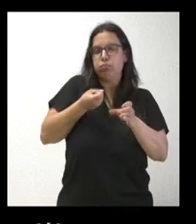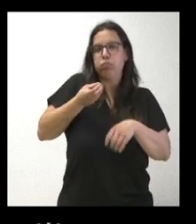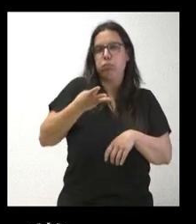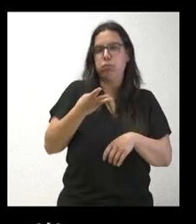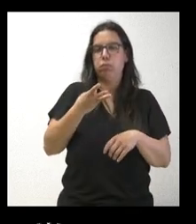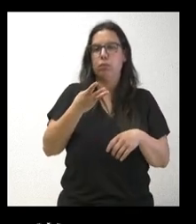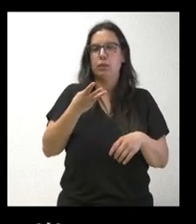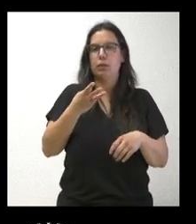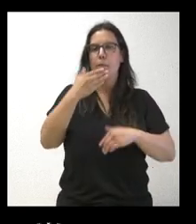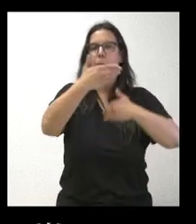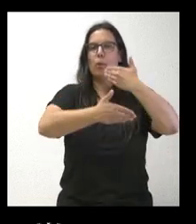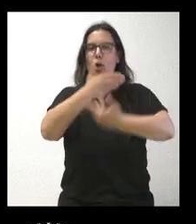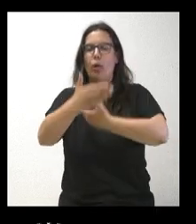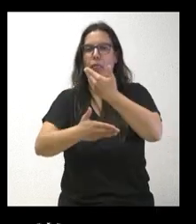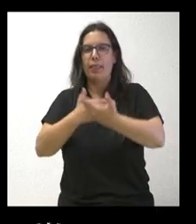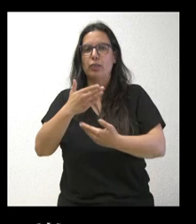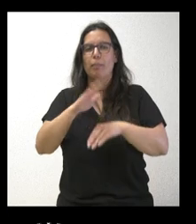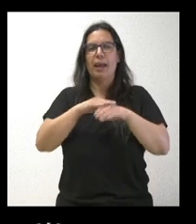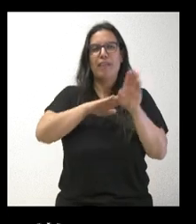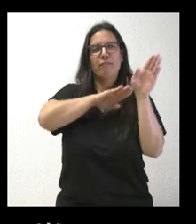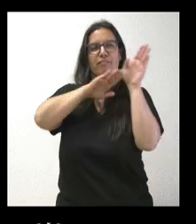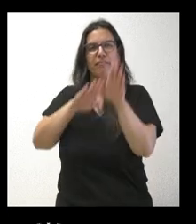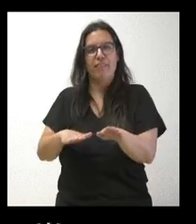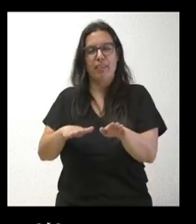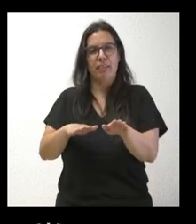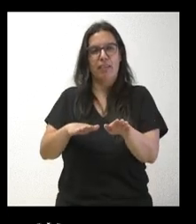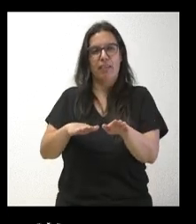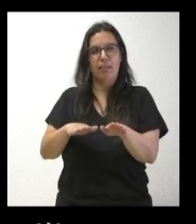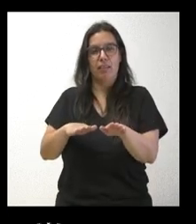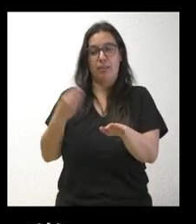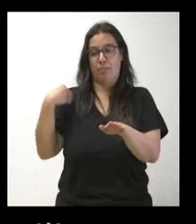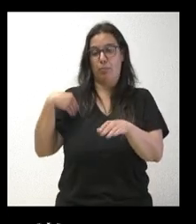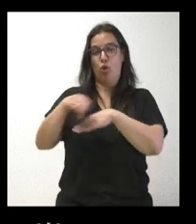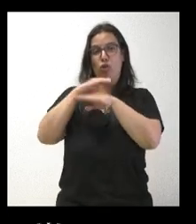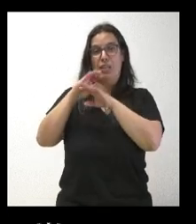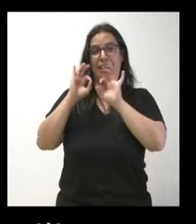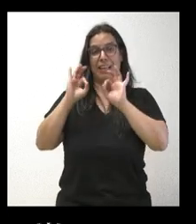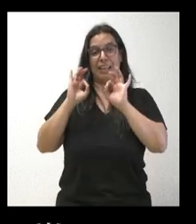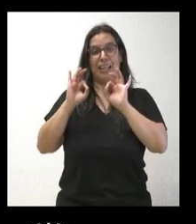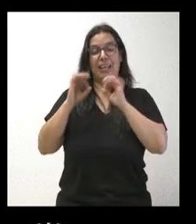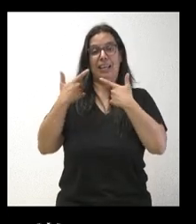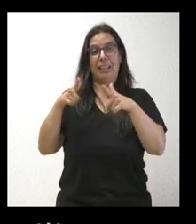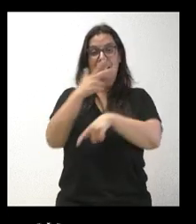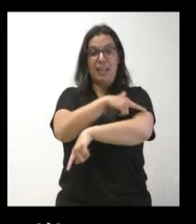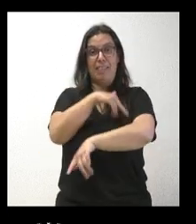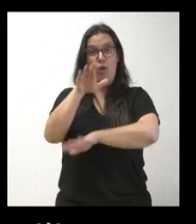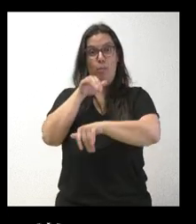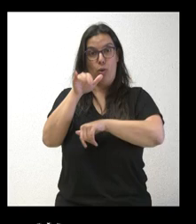proceso este de fidelización que convocó la Consejería de Sanidad. Luego como